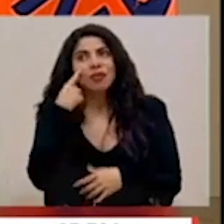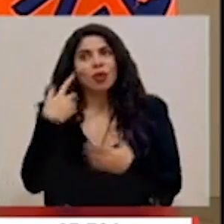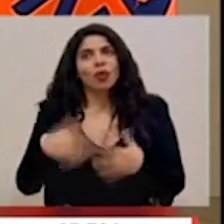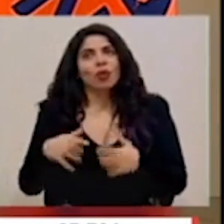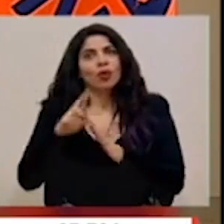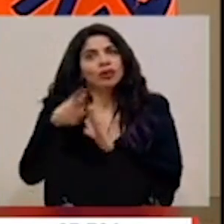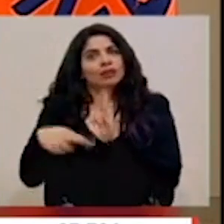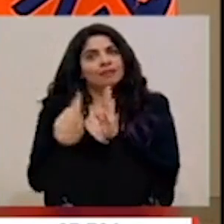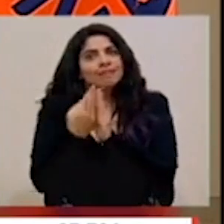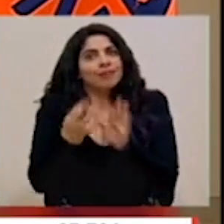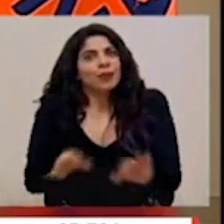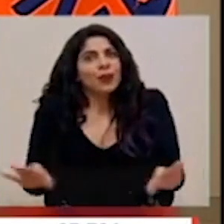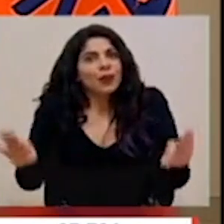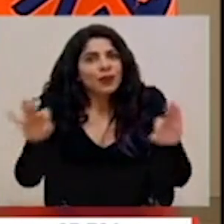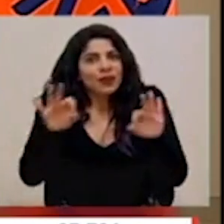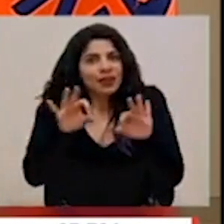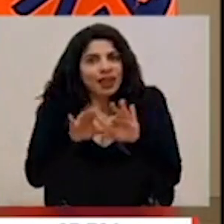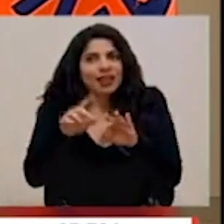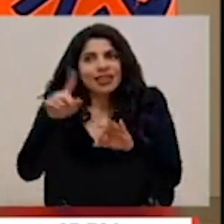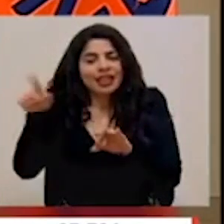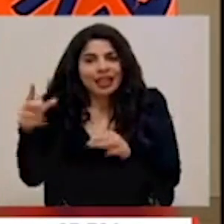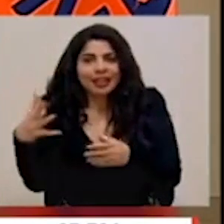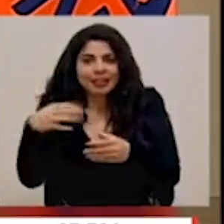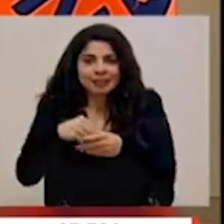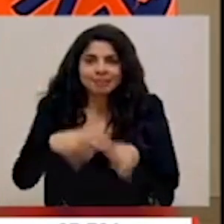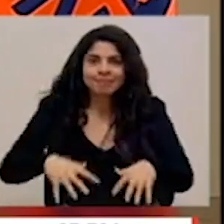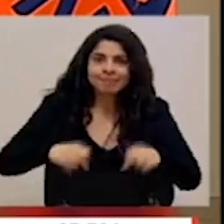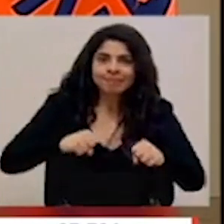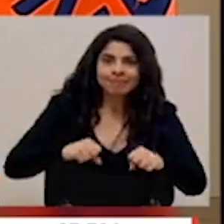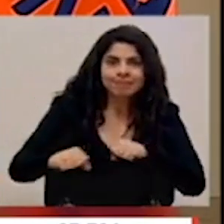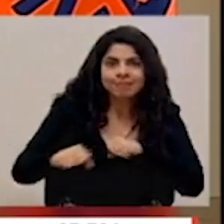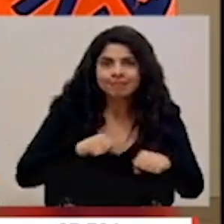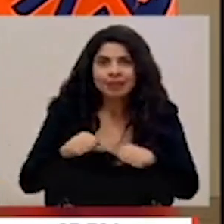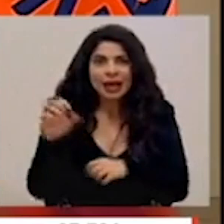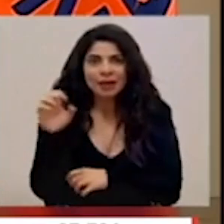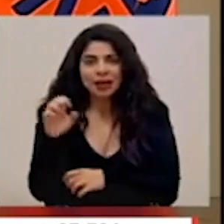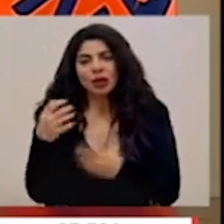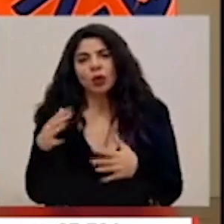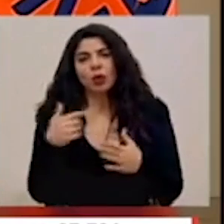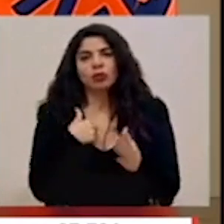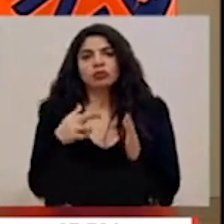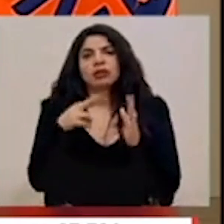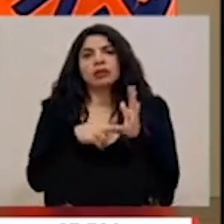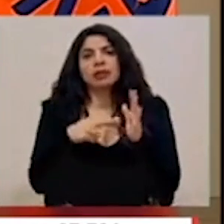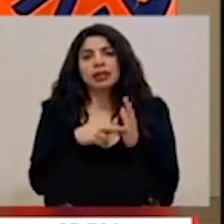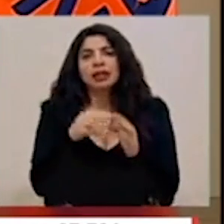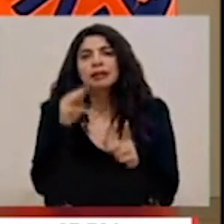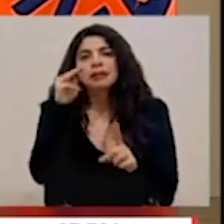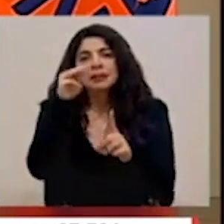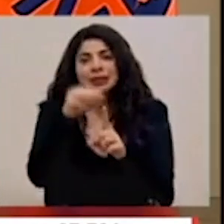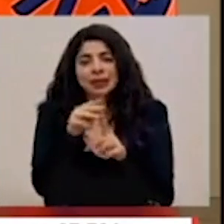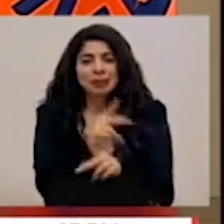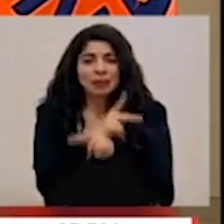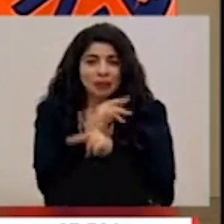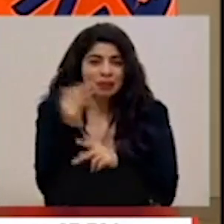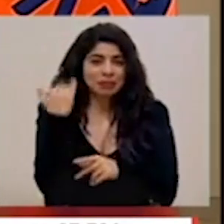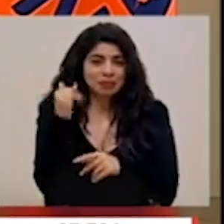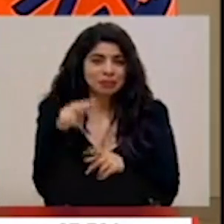fundamental que juega en el marco de la emergencia, yo quiero reiterar el mensaje preventivo que di al inicio,